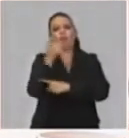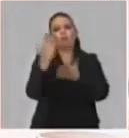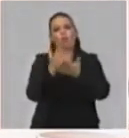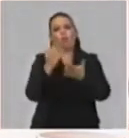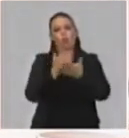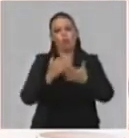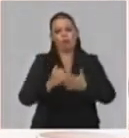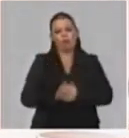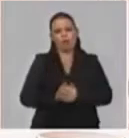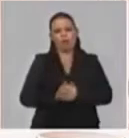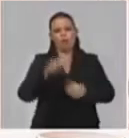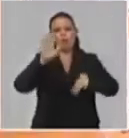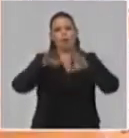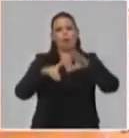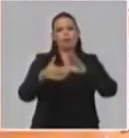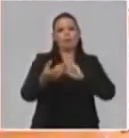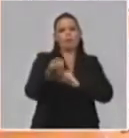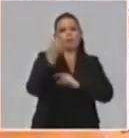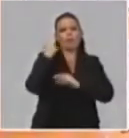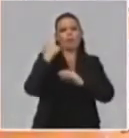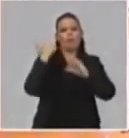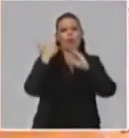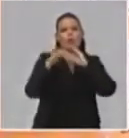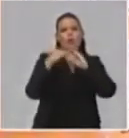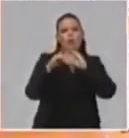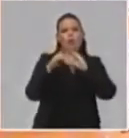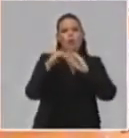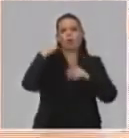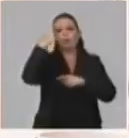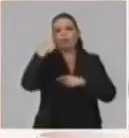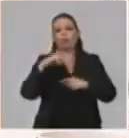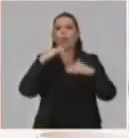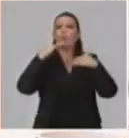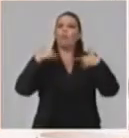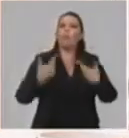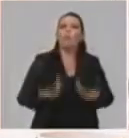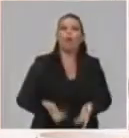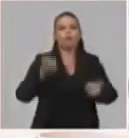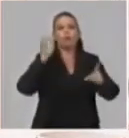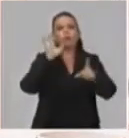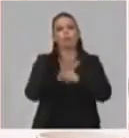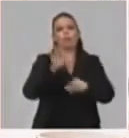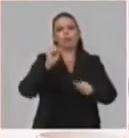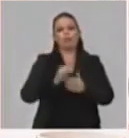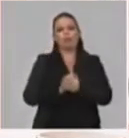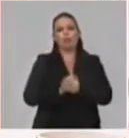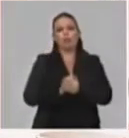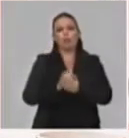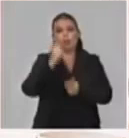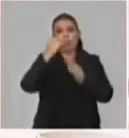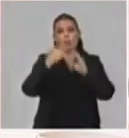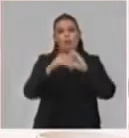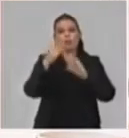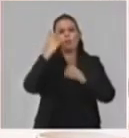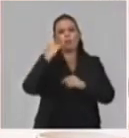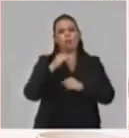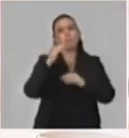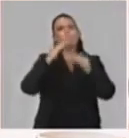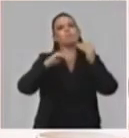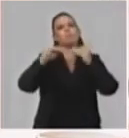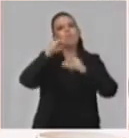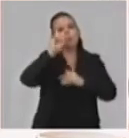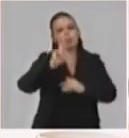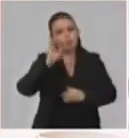que va a empezar... empieza? Un compañero me hizo un correo y me decía, Ministra, yo necesito que sinceramente